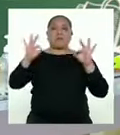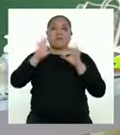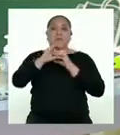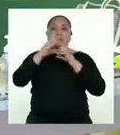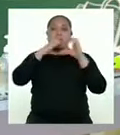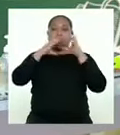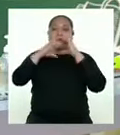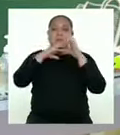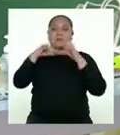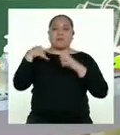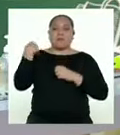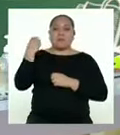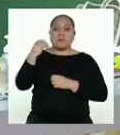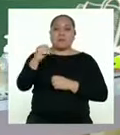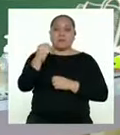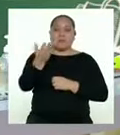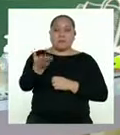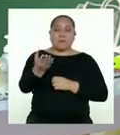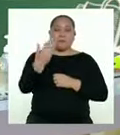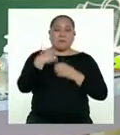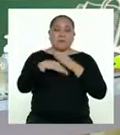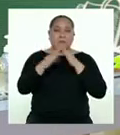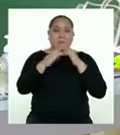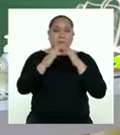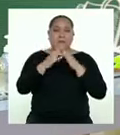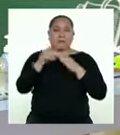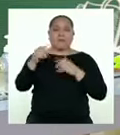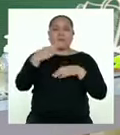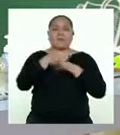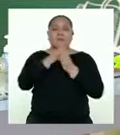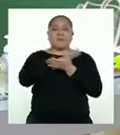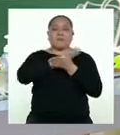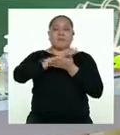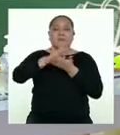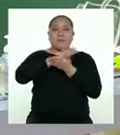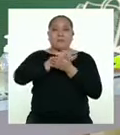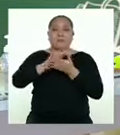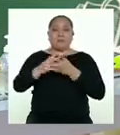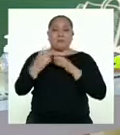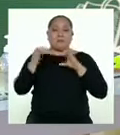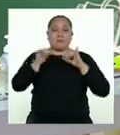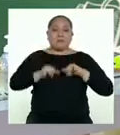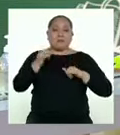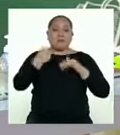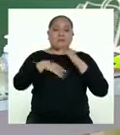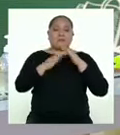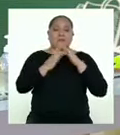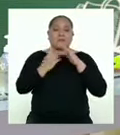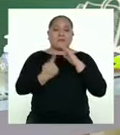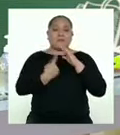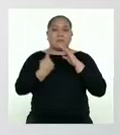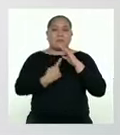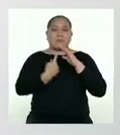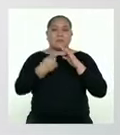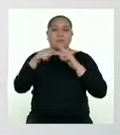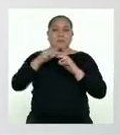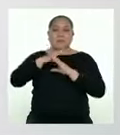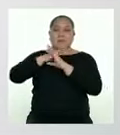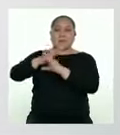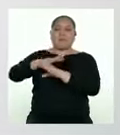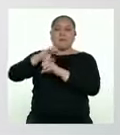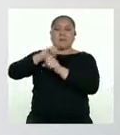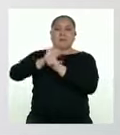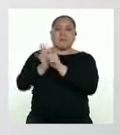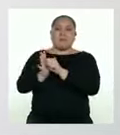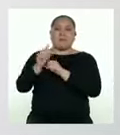conversar con las y los adolescentes en casa sobre las medidas de higiene y aislamiento adoptadas para prevenir el COVID-19. Y lo que